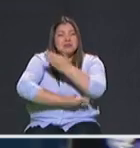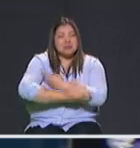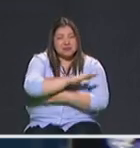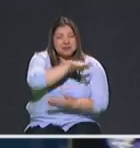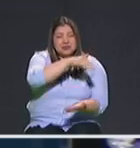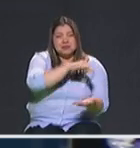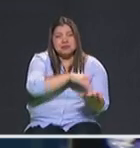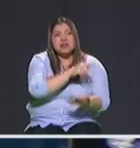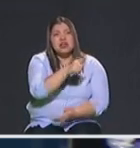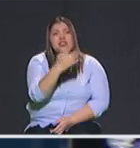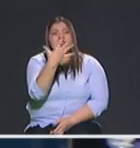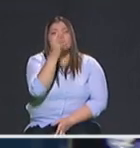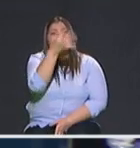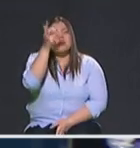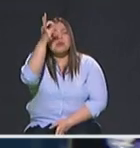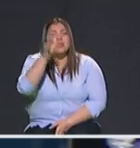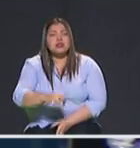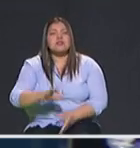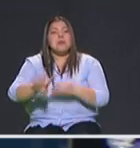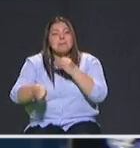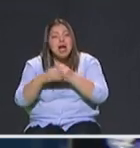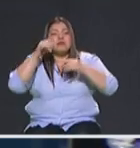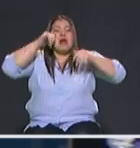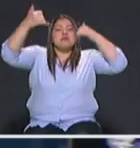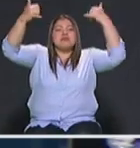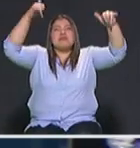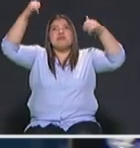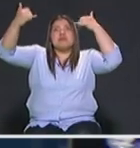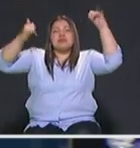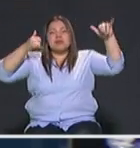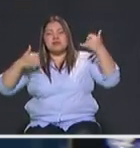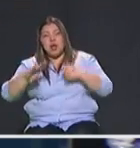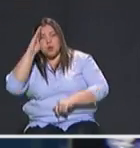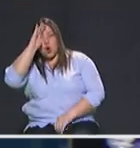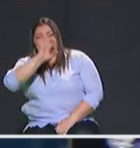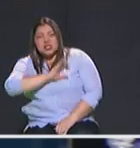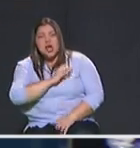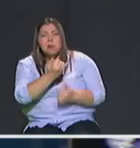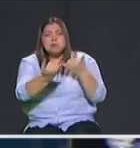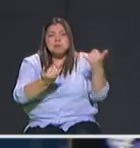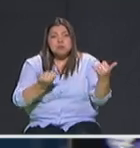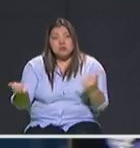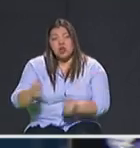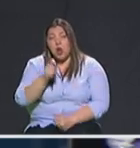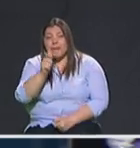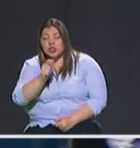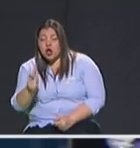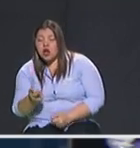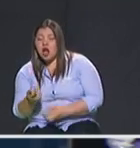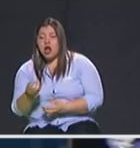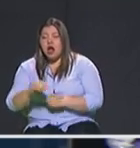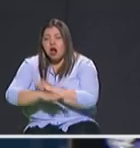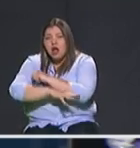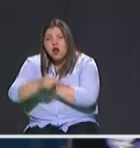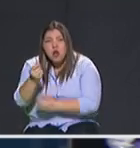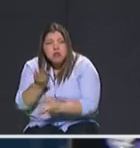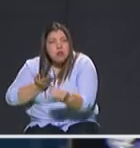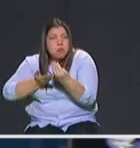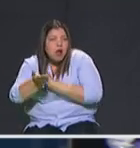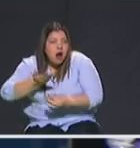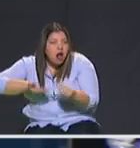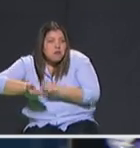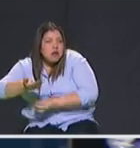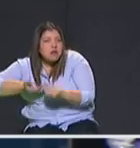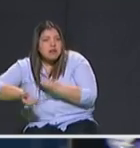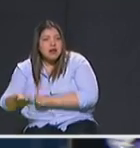por ciento de los robos, más cámaras, tecnología, plan cuadrantes con incentivos, extorsión. Vamos a llegar al territorio con confianza y